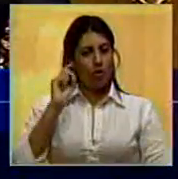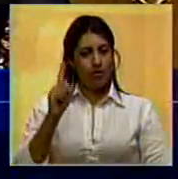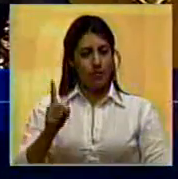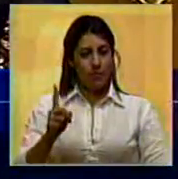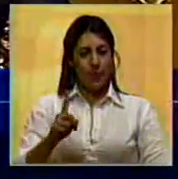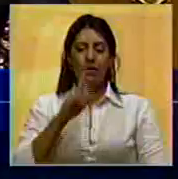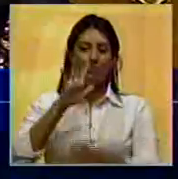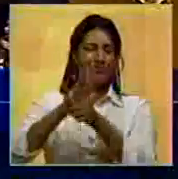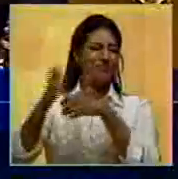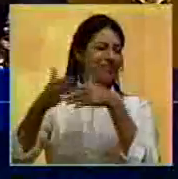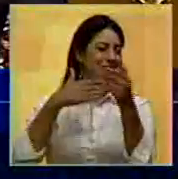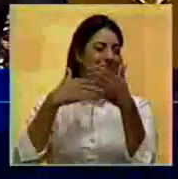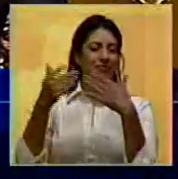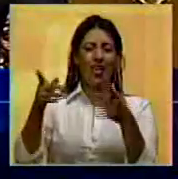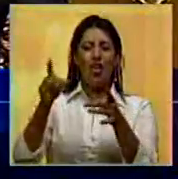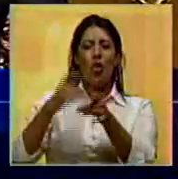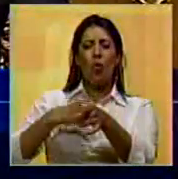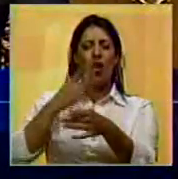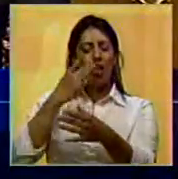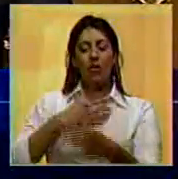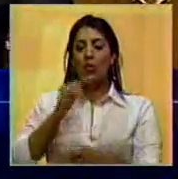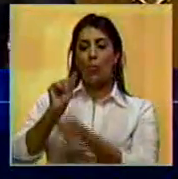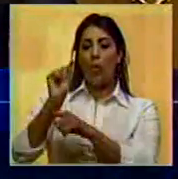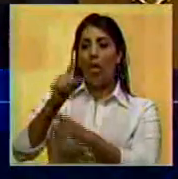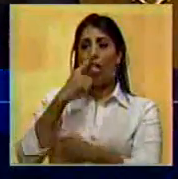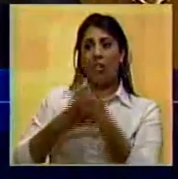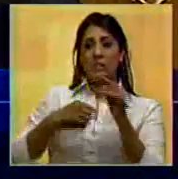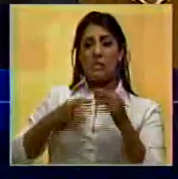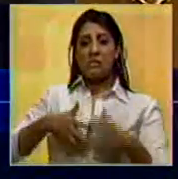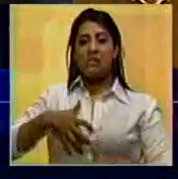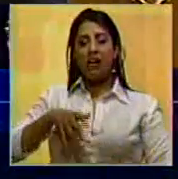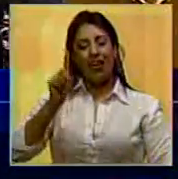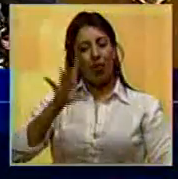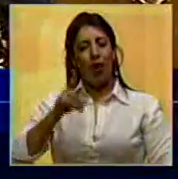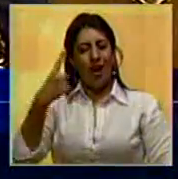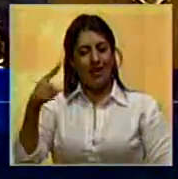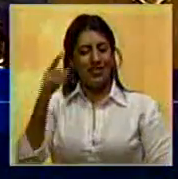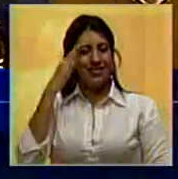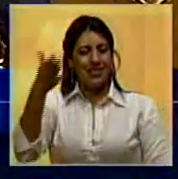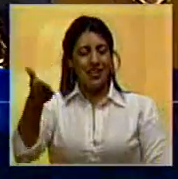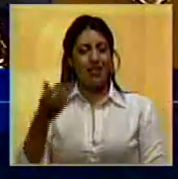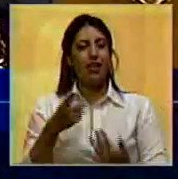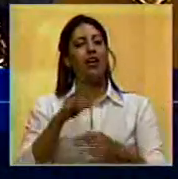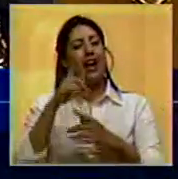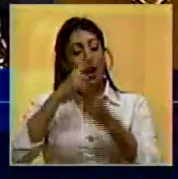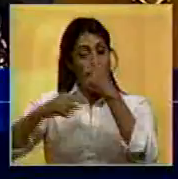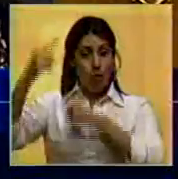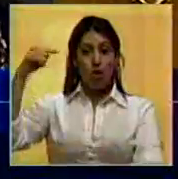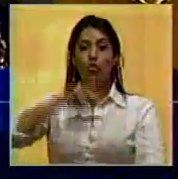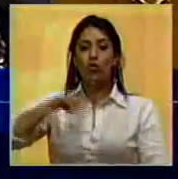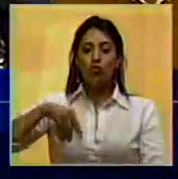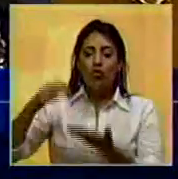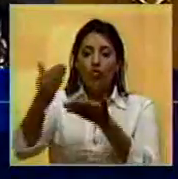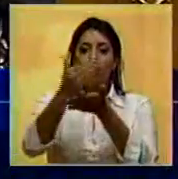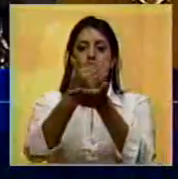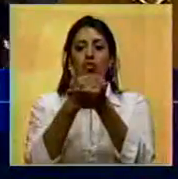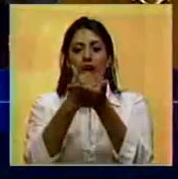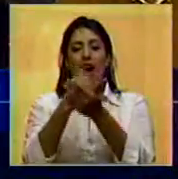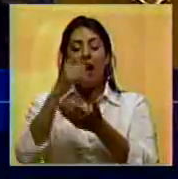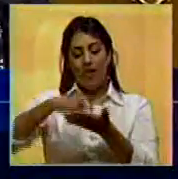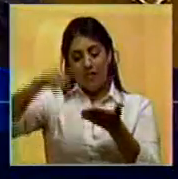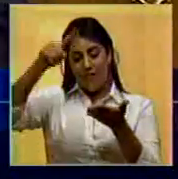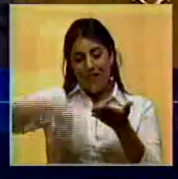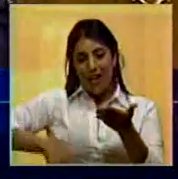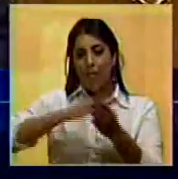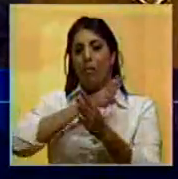no le paren que le duele lo que le estamos diciendo el año pasado recogimos las firmas del referéndum